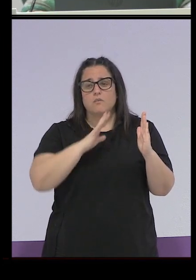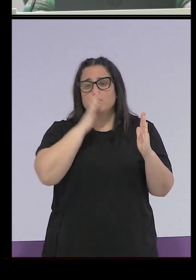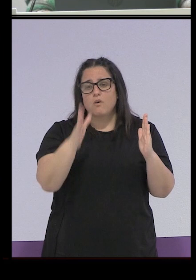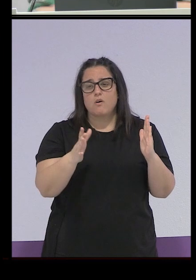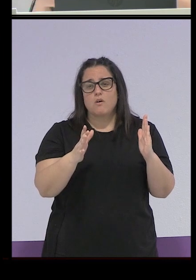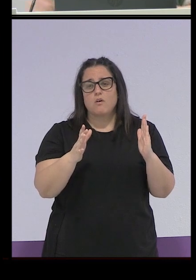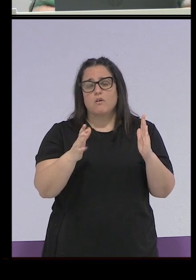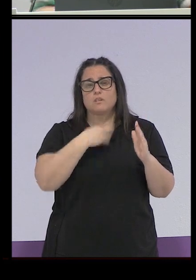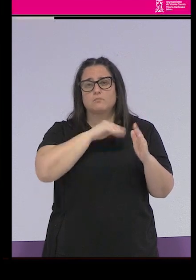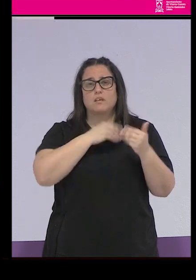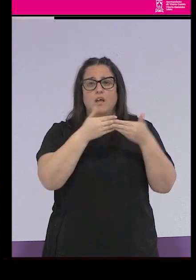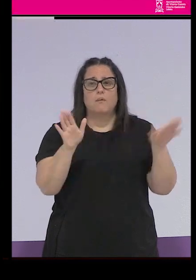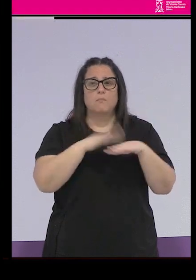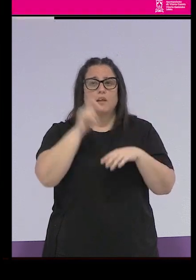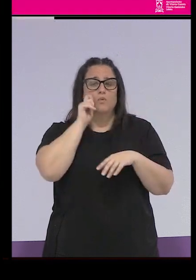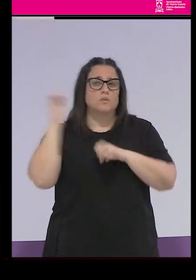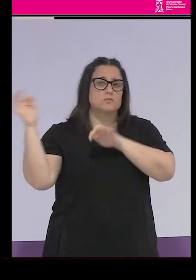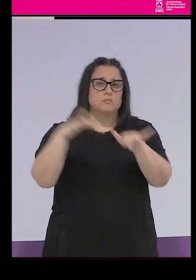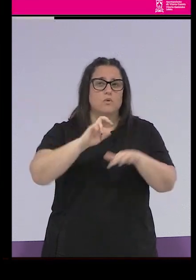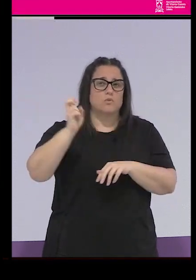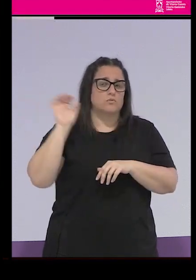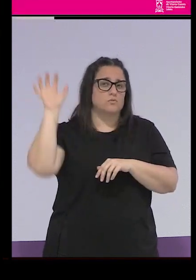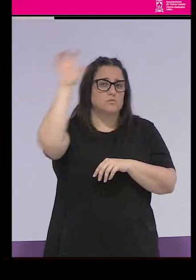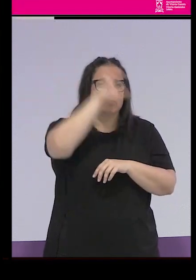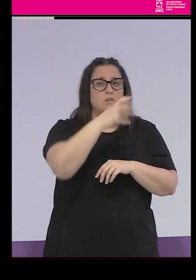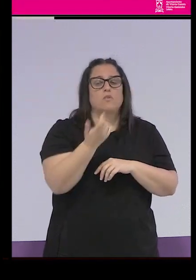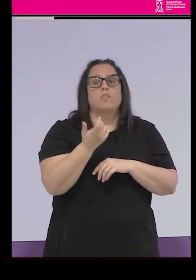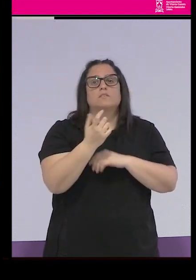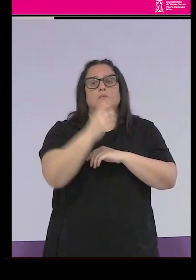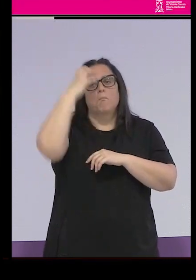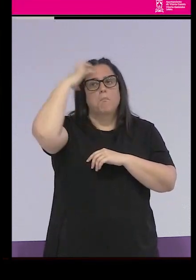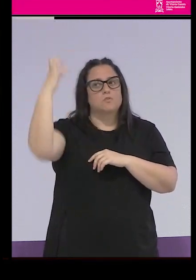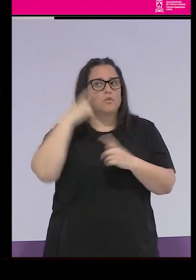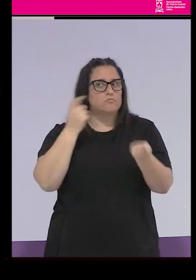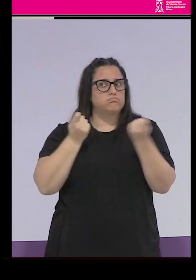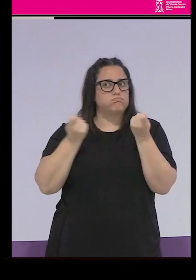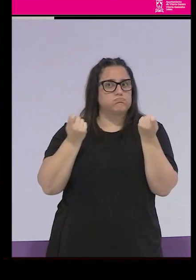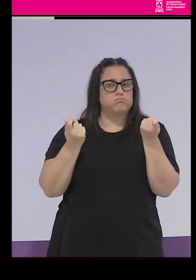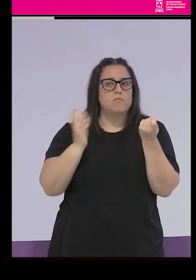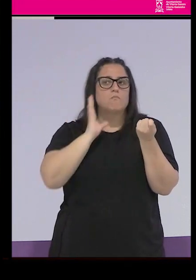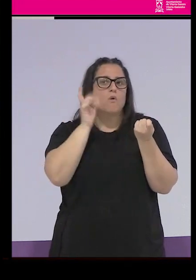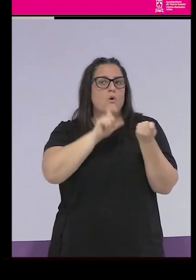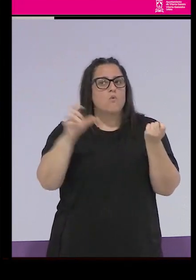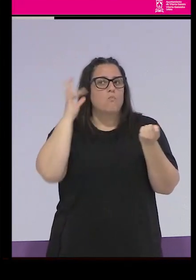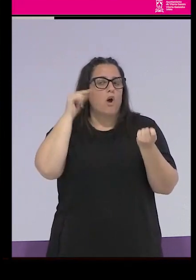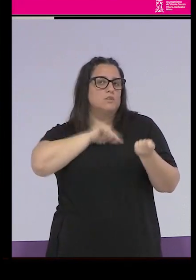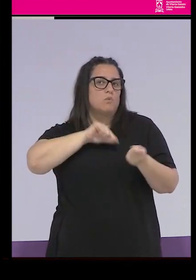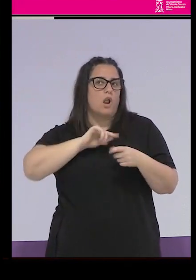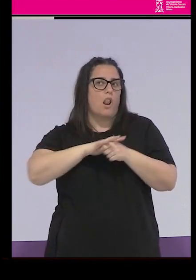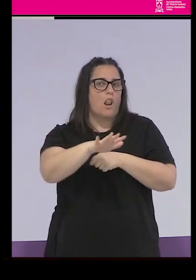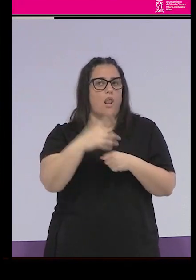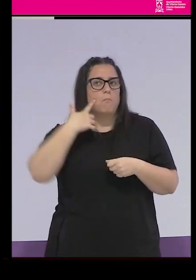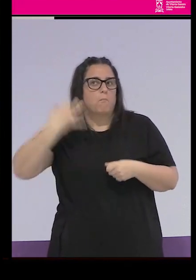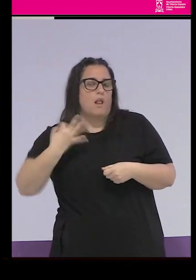de otros países, hubo ciertas zonas donde el patronato estuvo muy alerta porque las mujeres corrían mucho peligro moral, porque